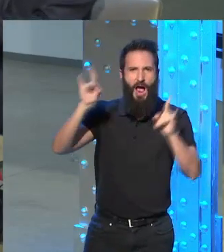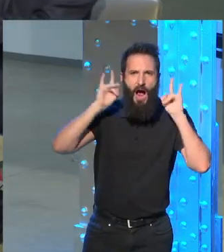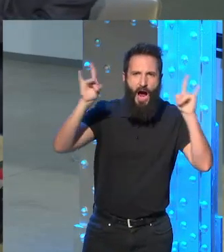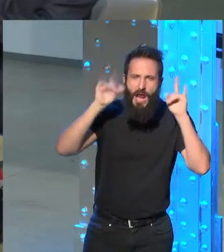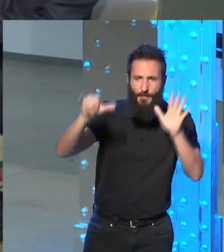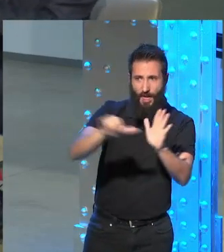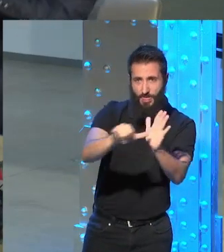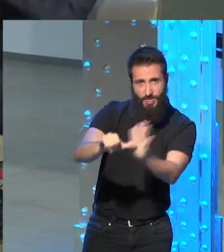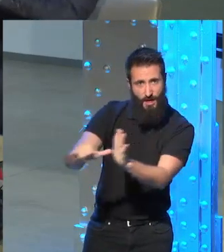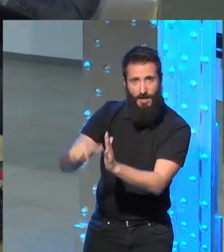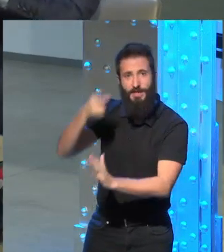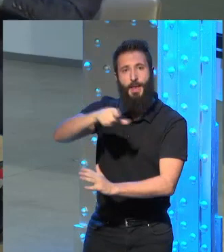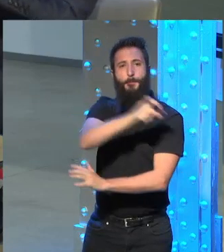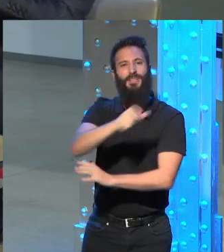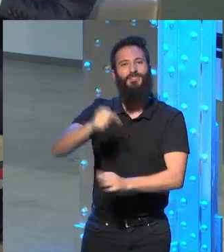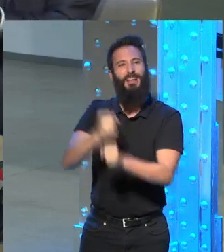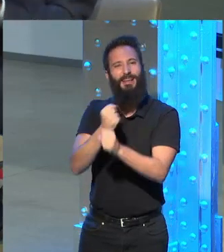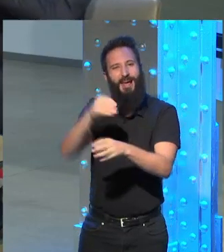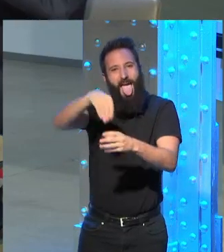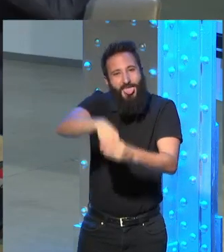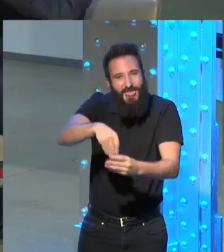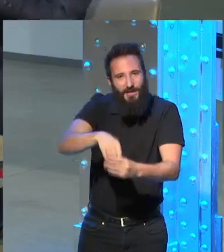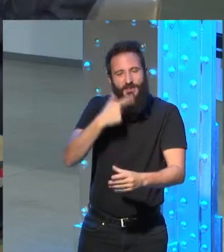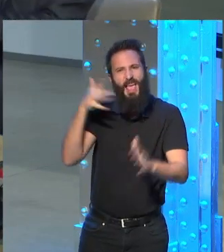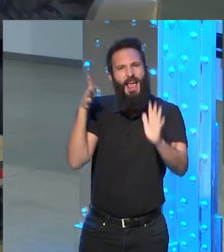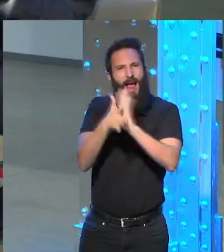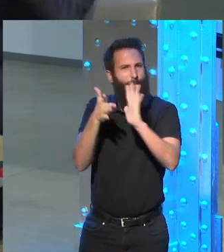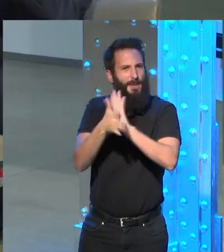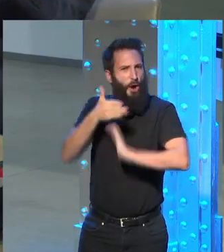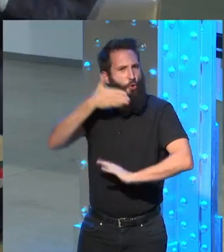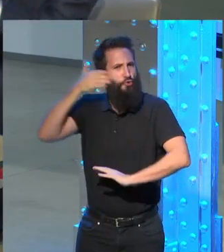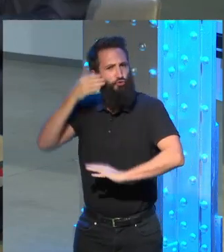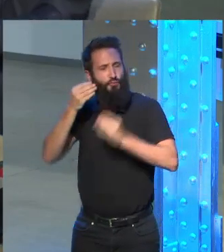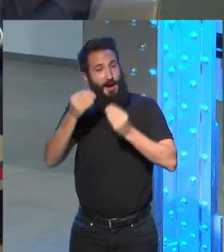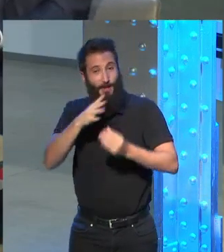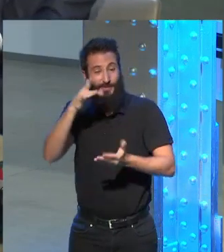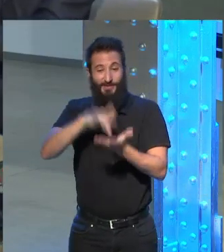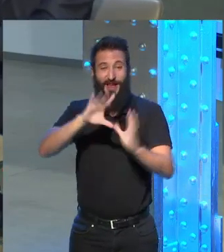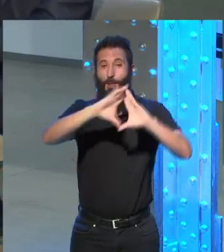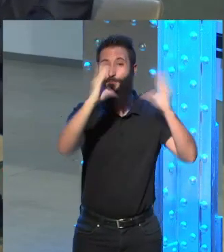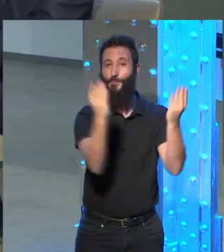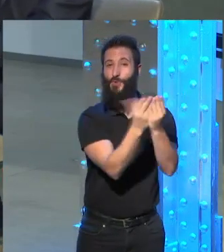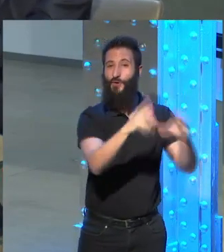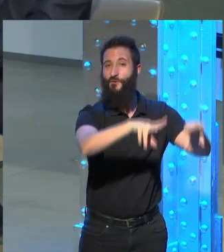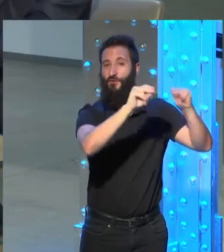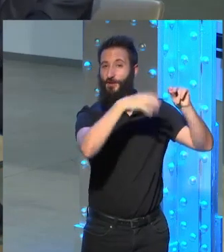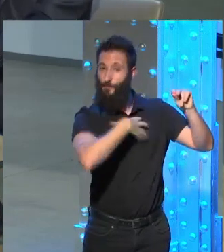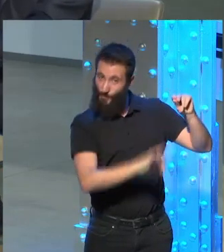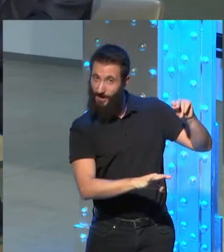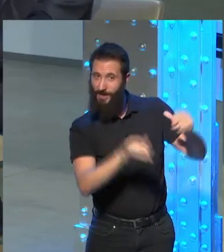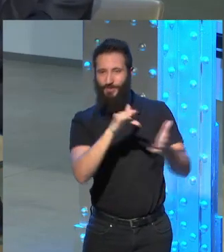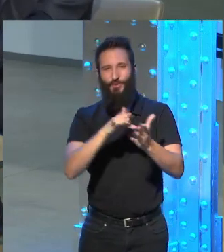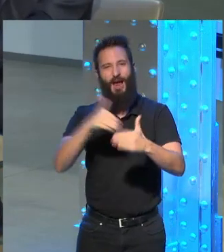los curadores de los archivos siempre explican con mucho orgullo que se puede acabar el mundo pero ese archivo seguir ahí porque además hay una temperatura